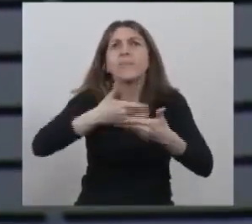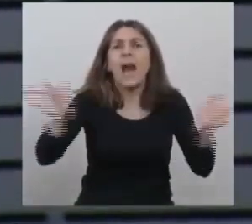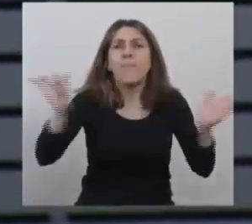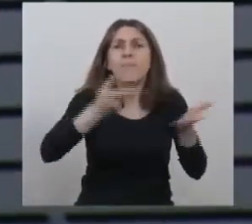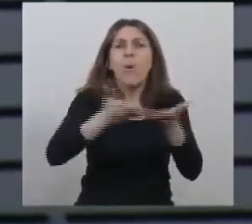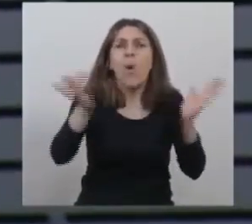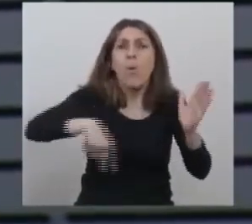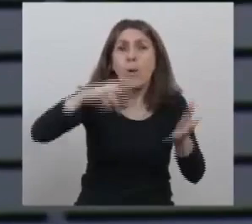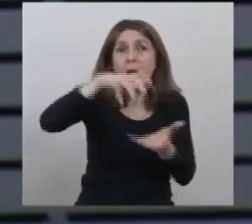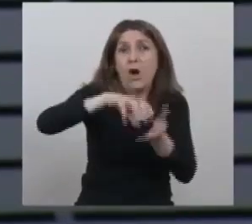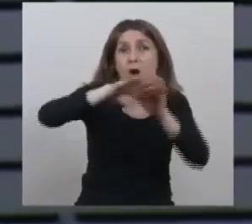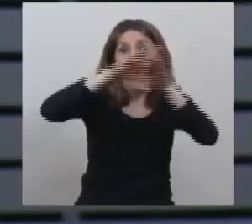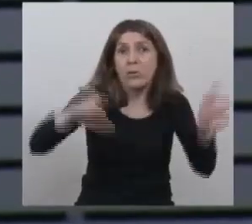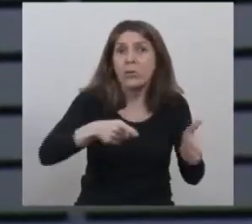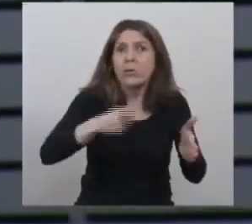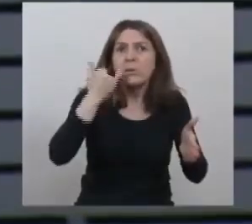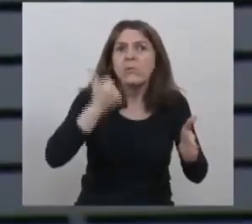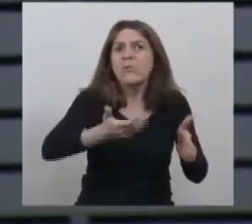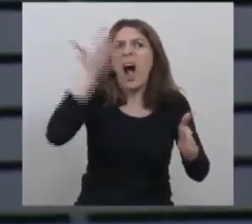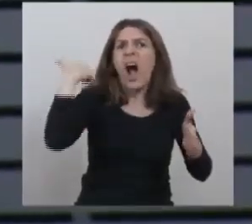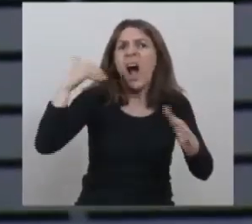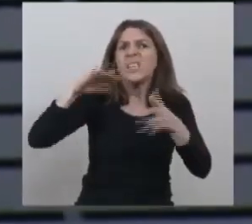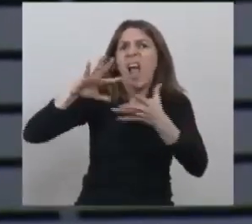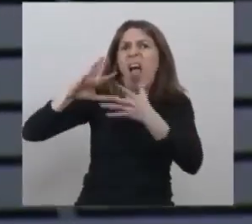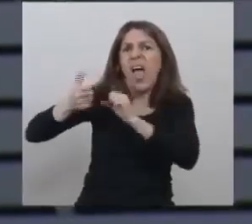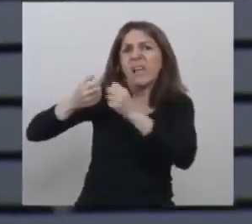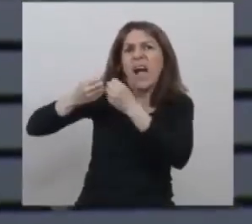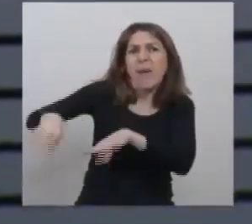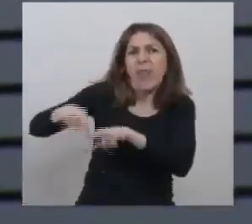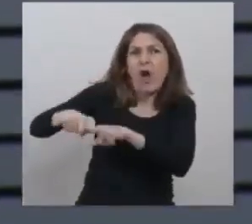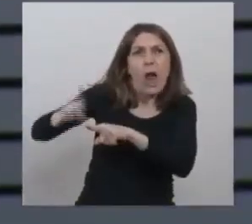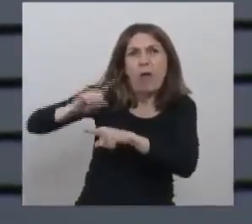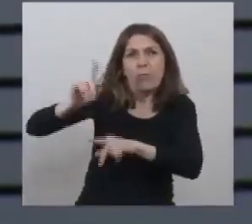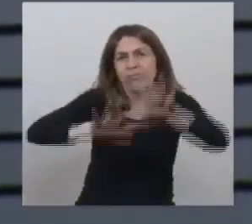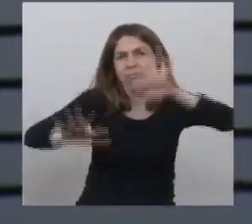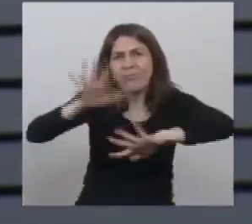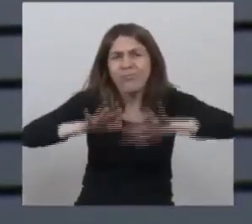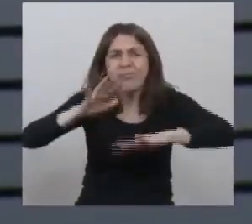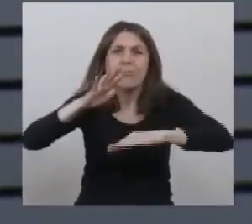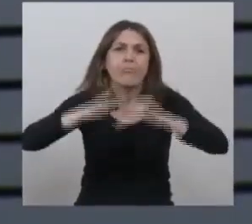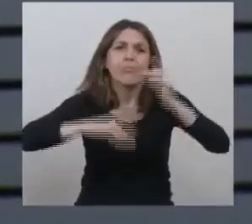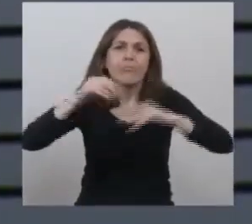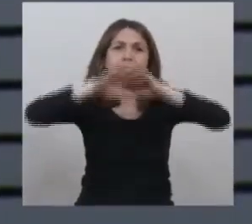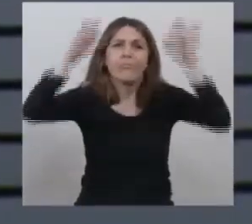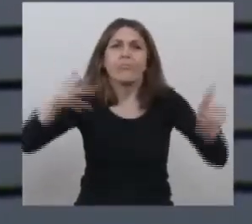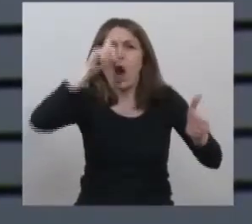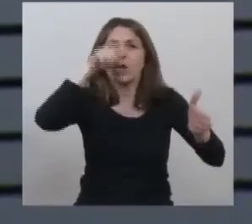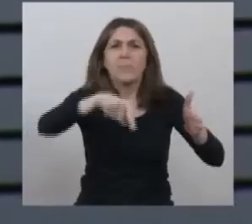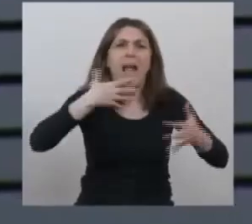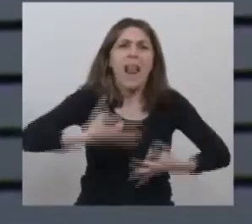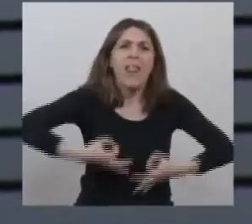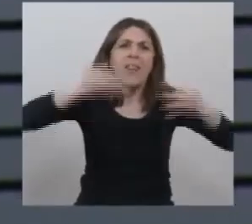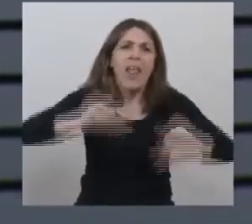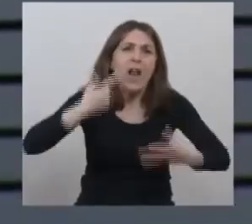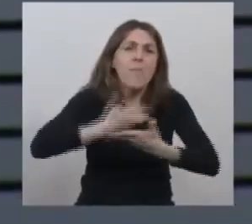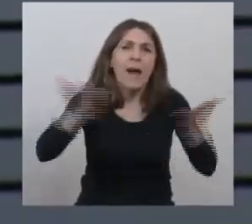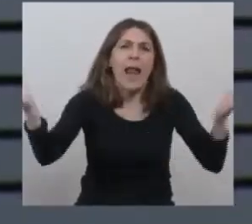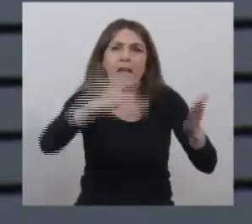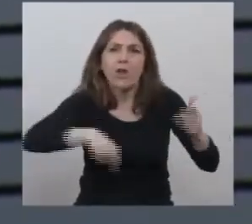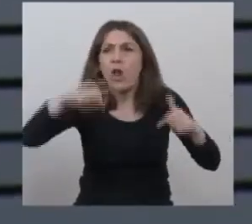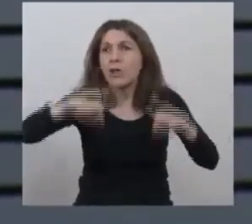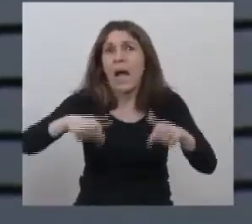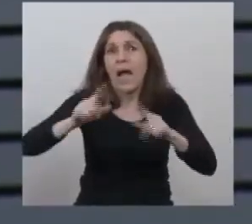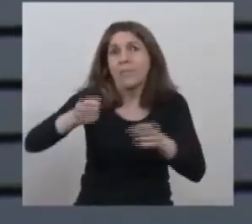clínica que dejó de ser un aguantadero para ser un centro de salud con dignidad acá en Maquinista Sabio, le decía el